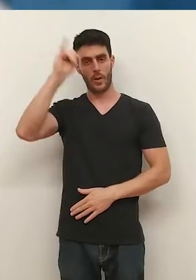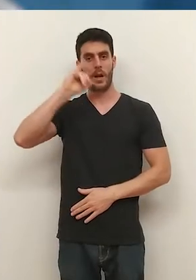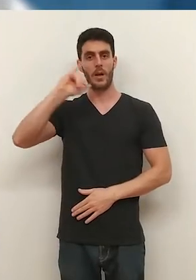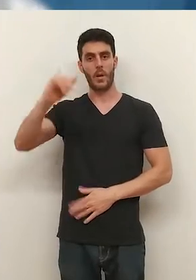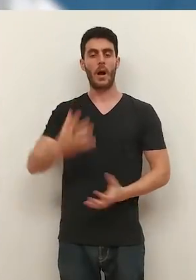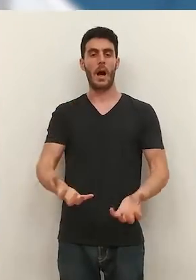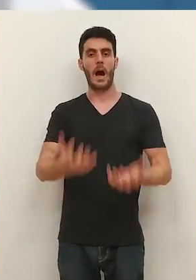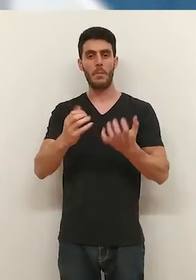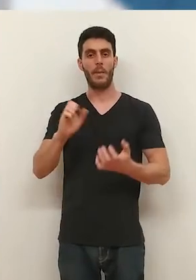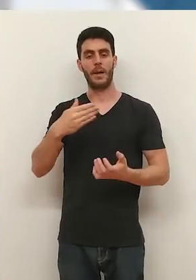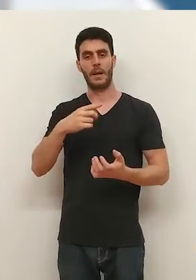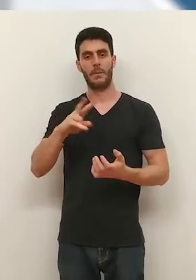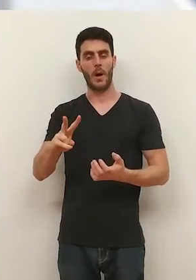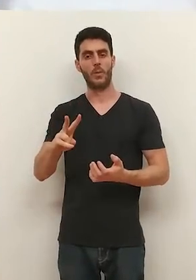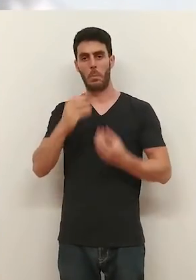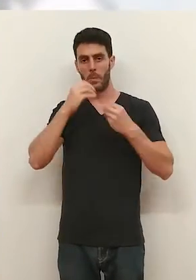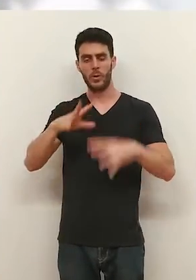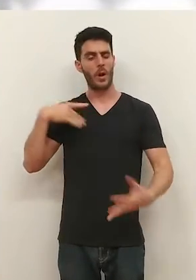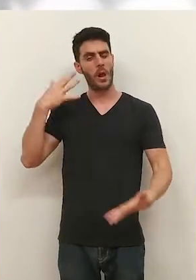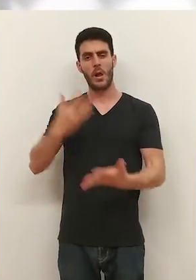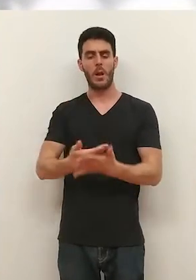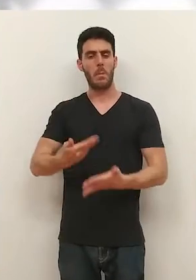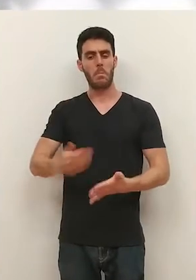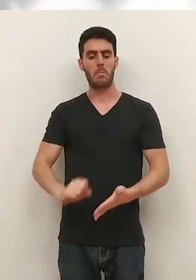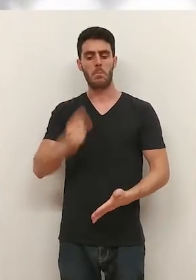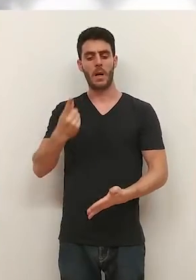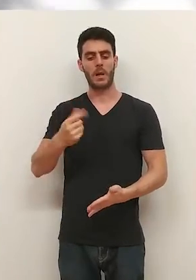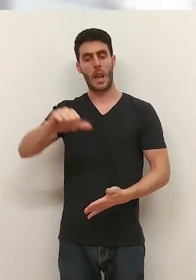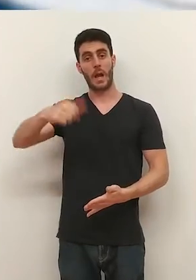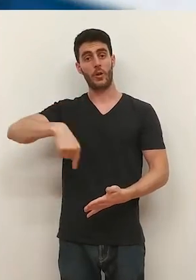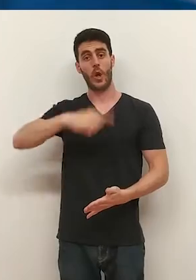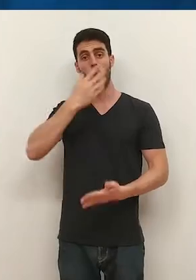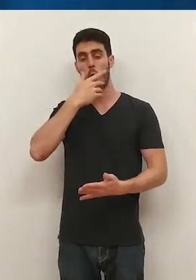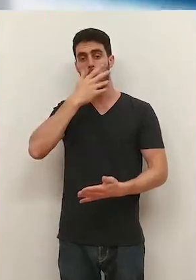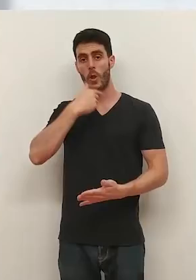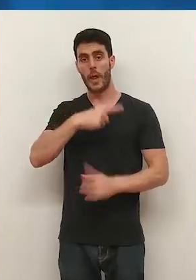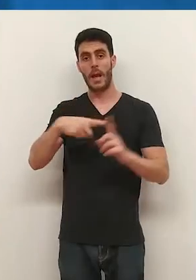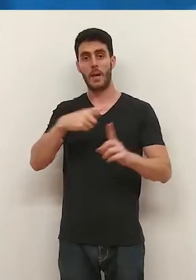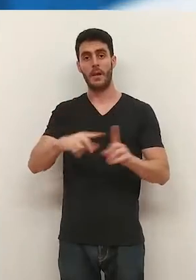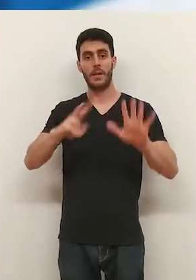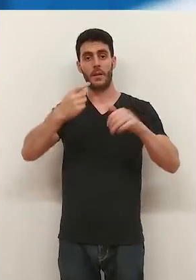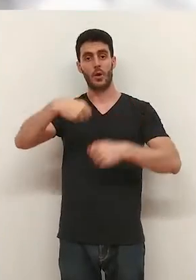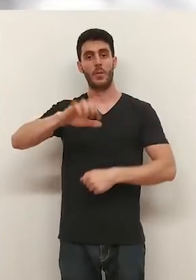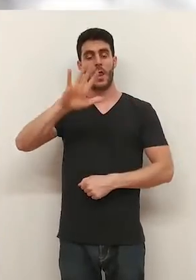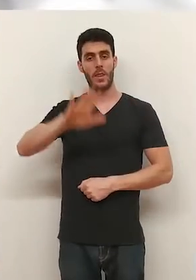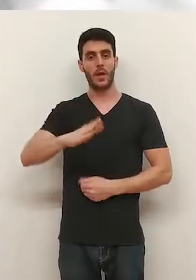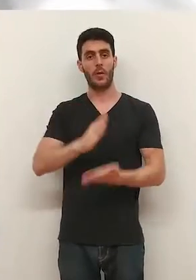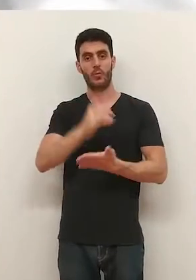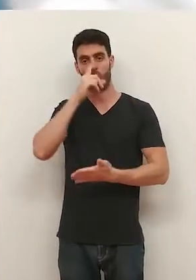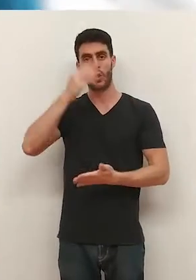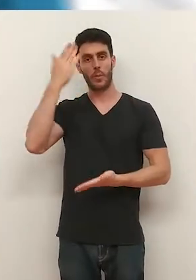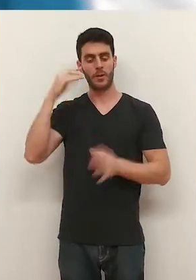% de los alumnos riojanos supera la EBAU. Es la cifra más alta de la historia. Las notas se han conocido hoy. La media ha sido de 7